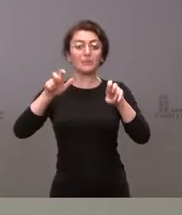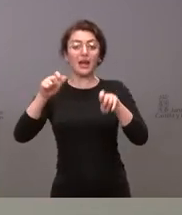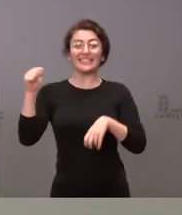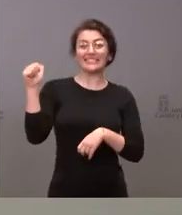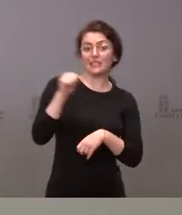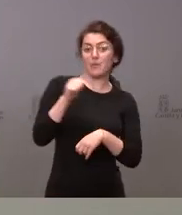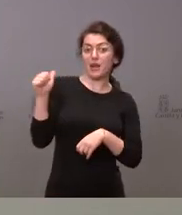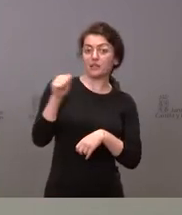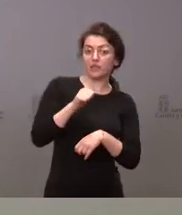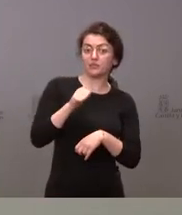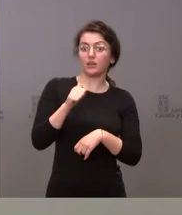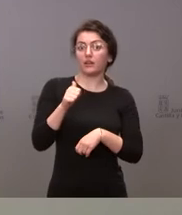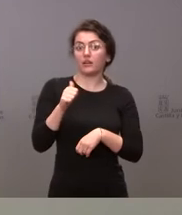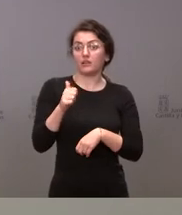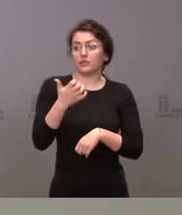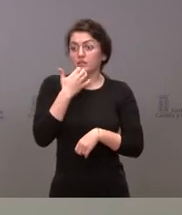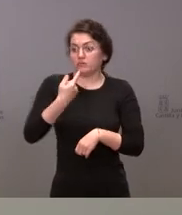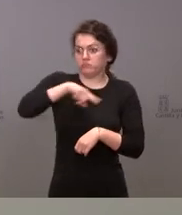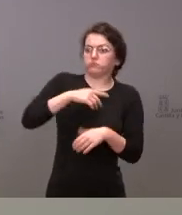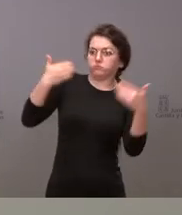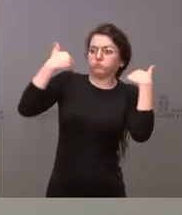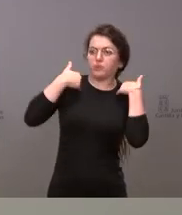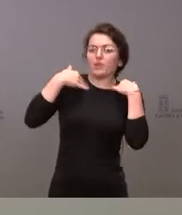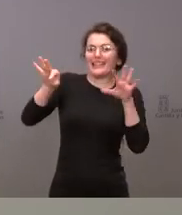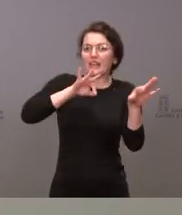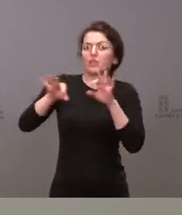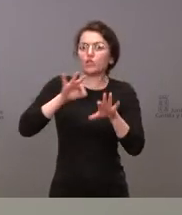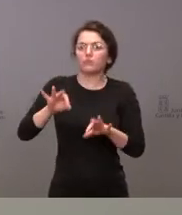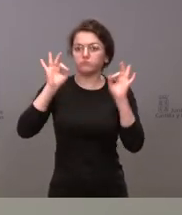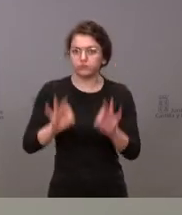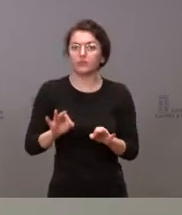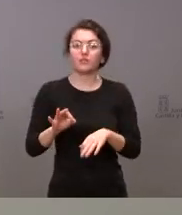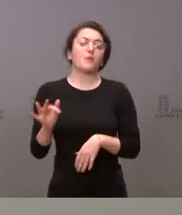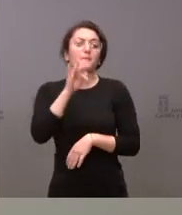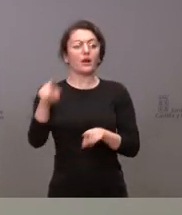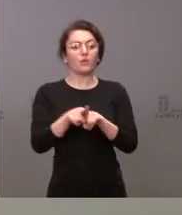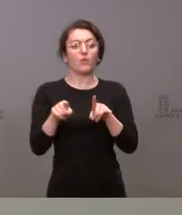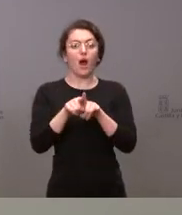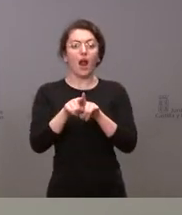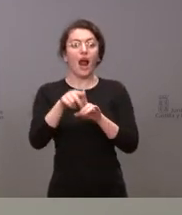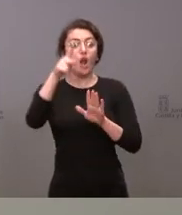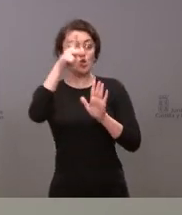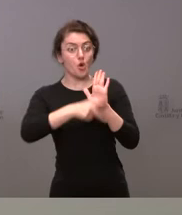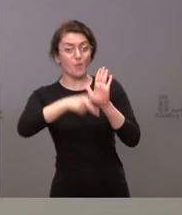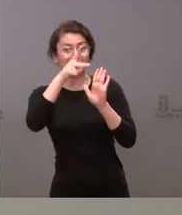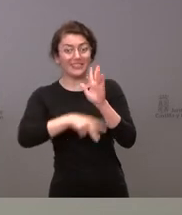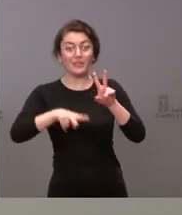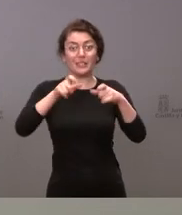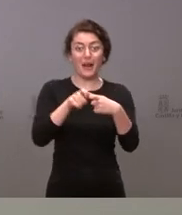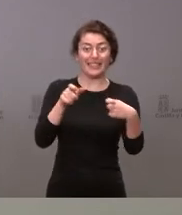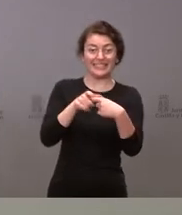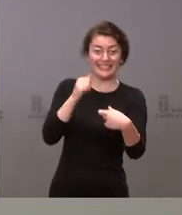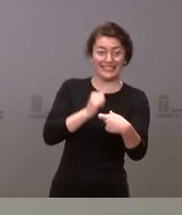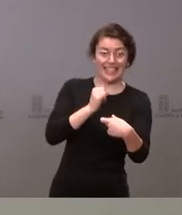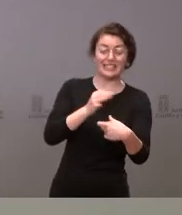en lo que nos pueda corresponder a nosotros es la aplicación de la normativa acordada en relación con los test y las cuarentenas